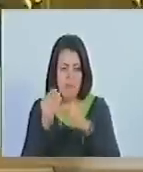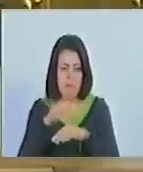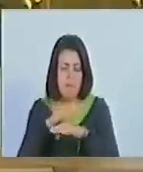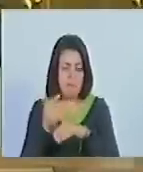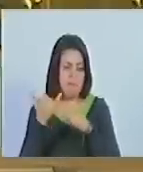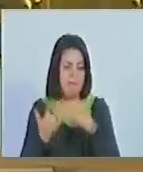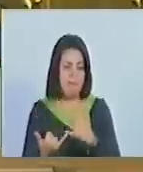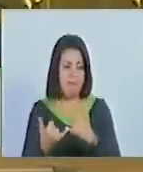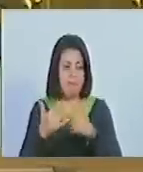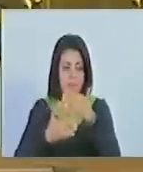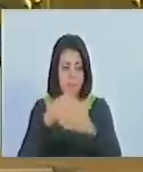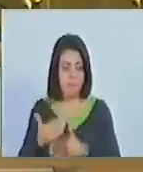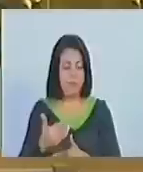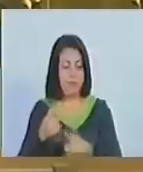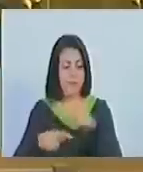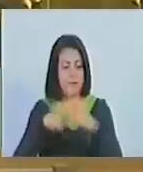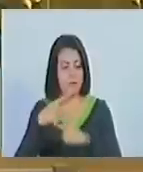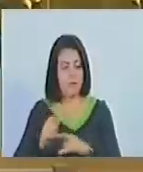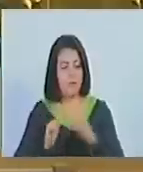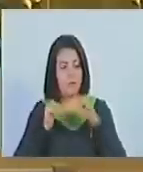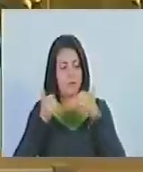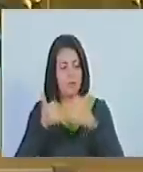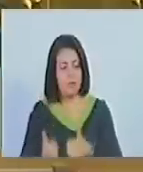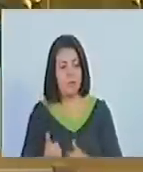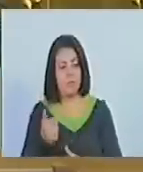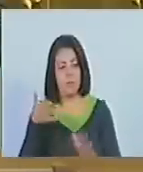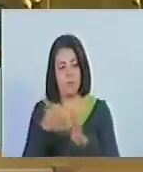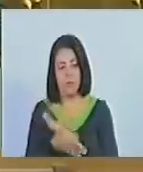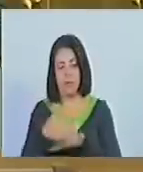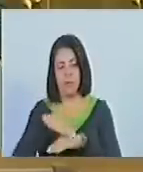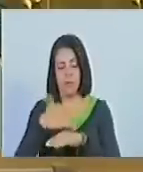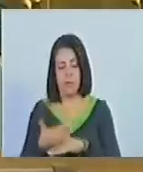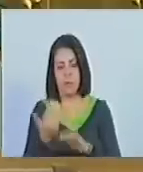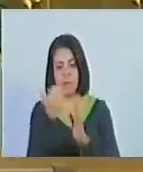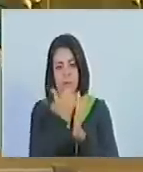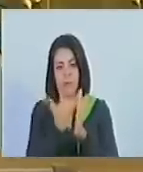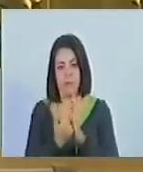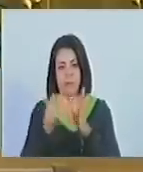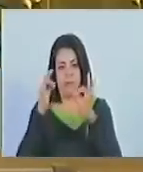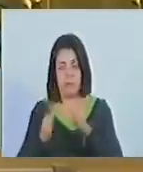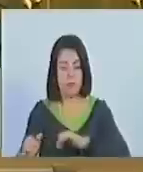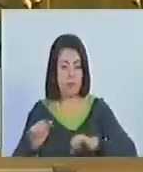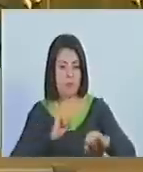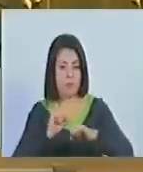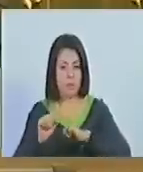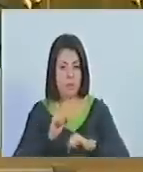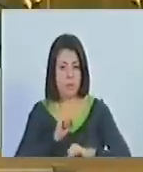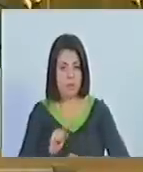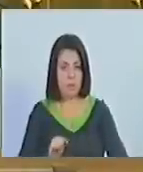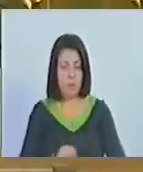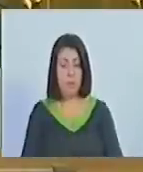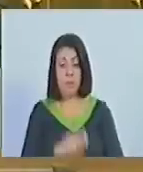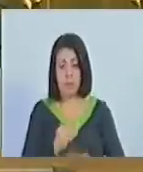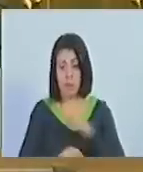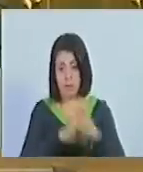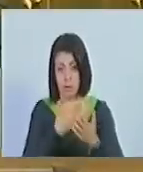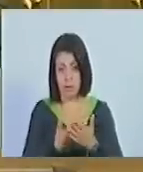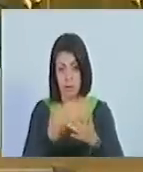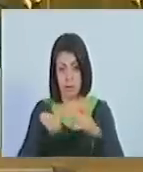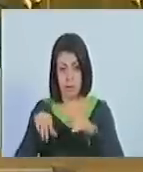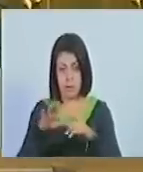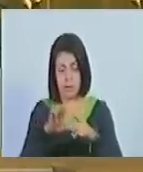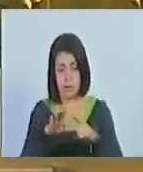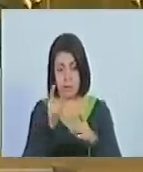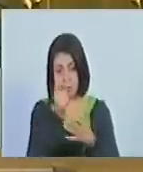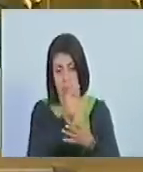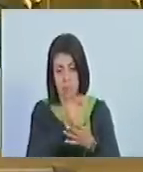Las fases del ciclo comunal se instrumentarán a través de la agenda concreta de acción, construida a partir del mapa